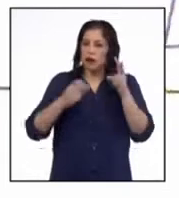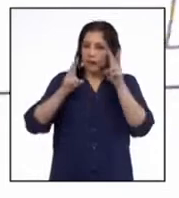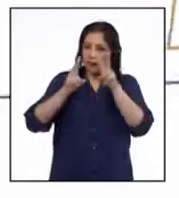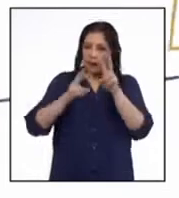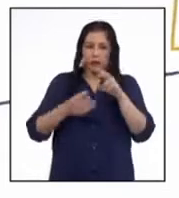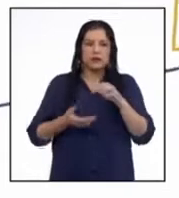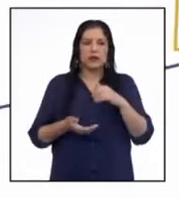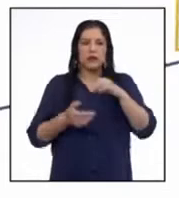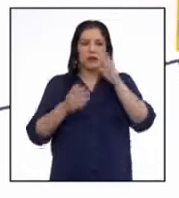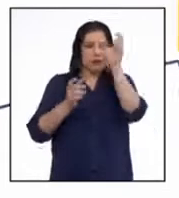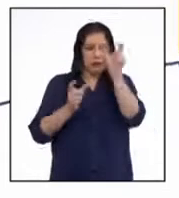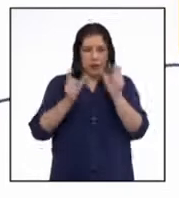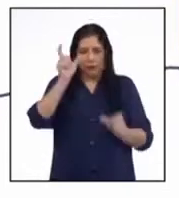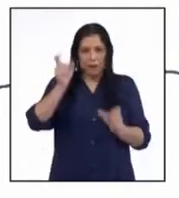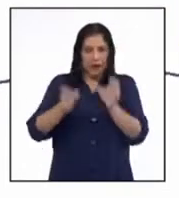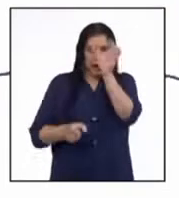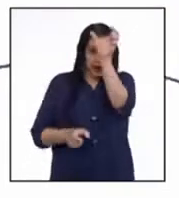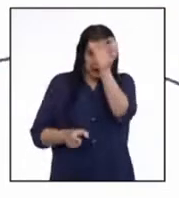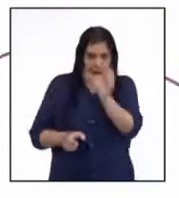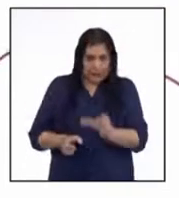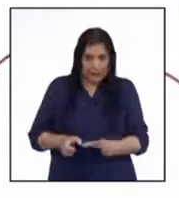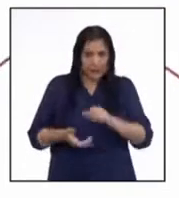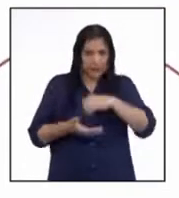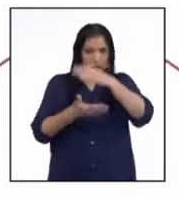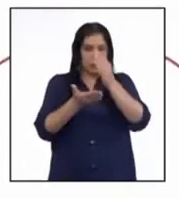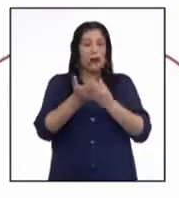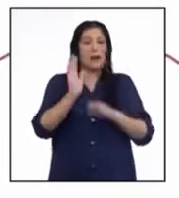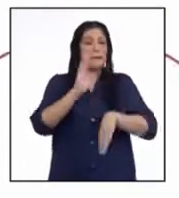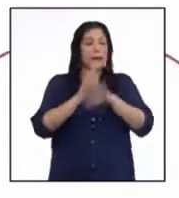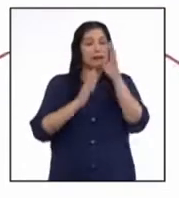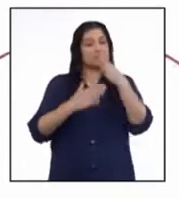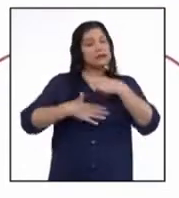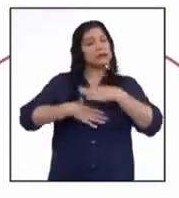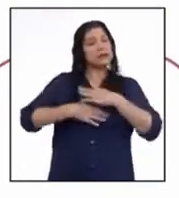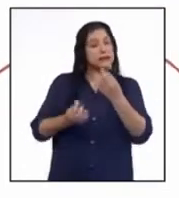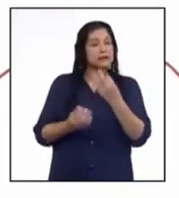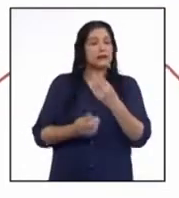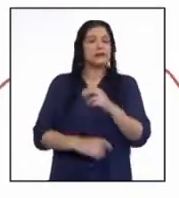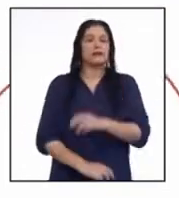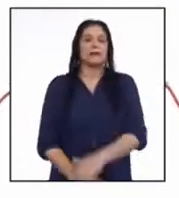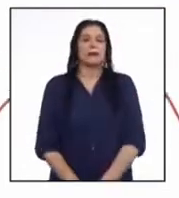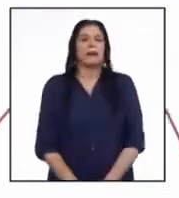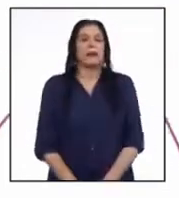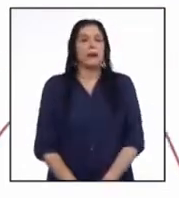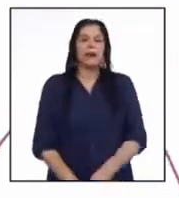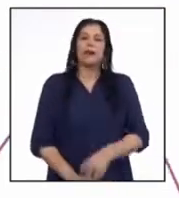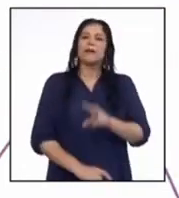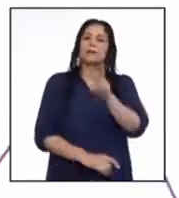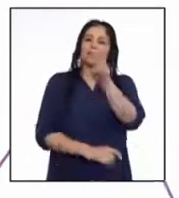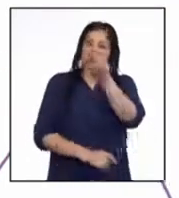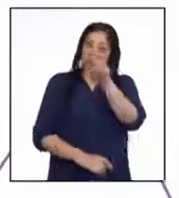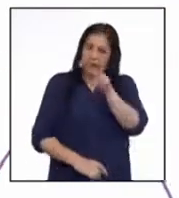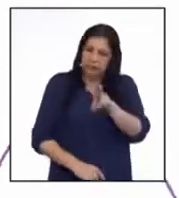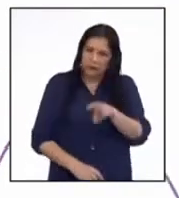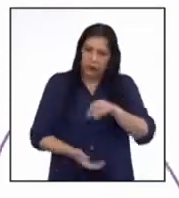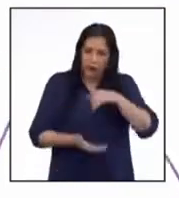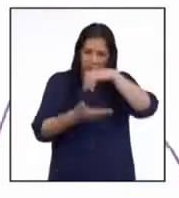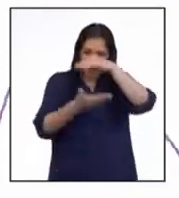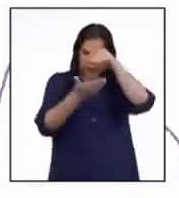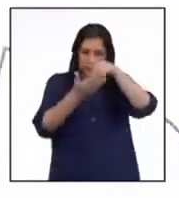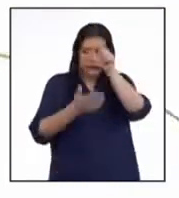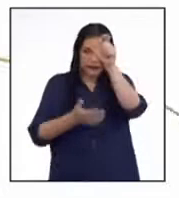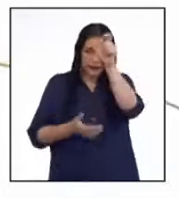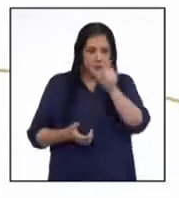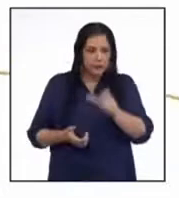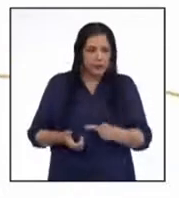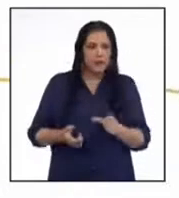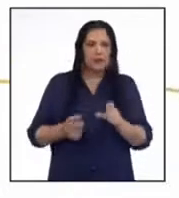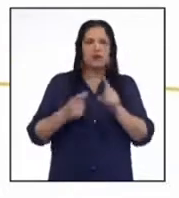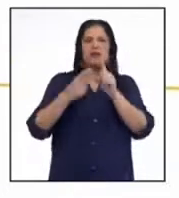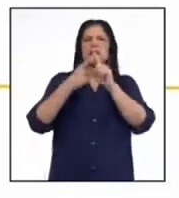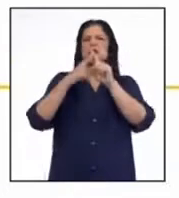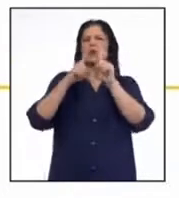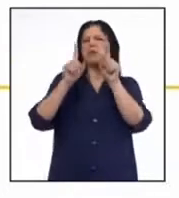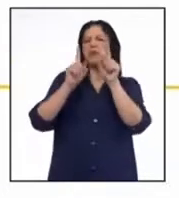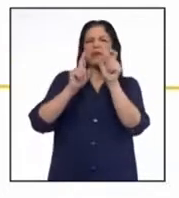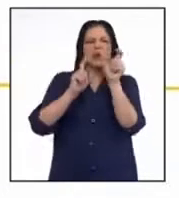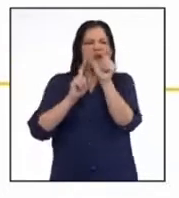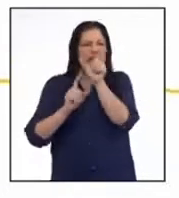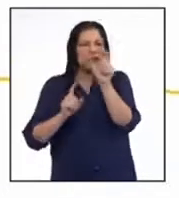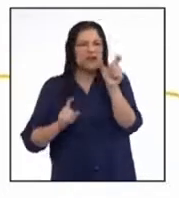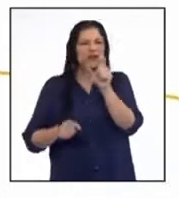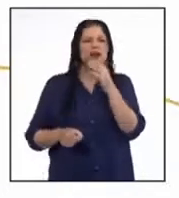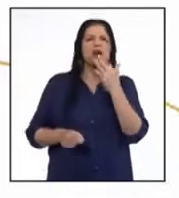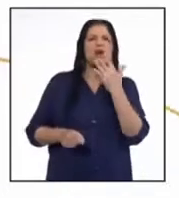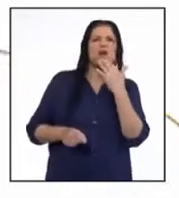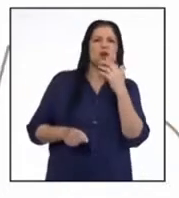a la parte central. Quizá la parte más interesante. Sí, veo que en la parte central las barras se unen divisiones.